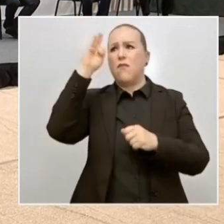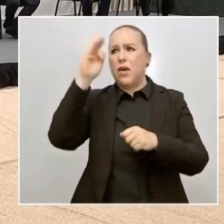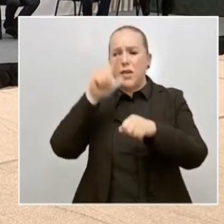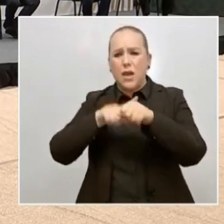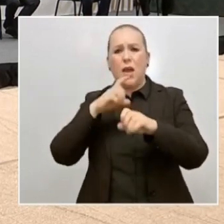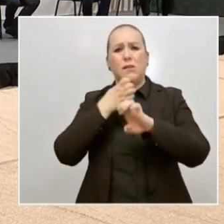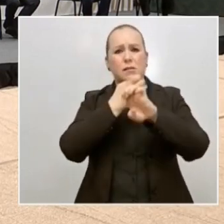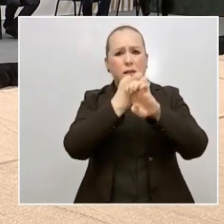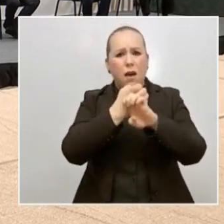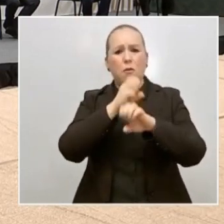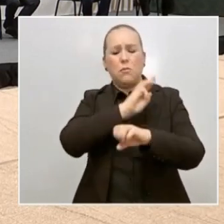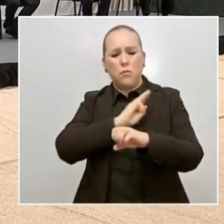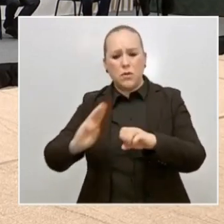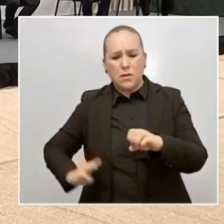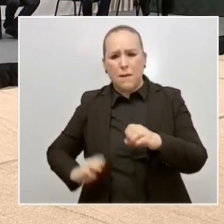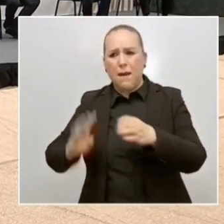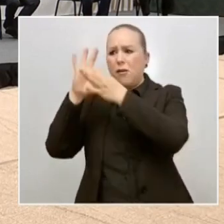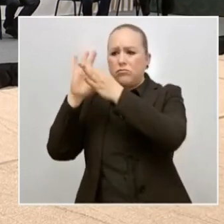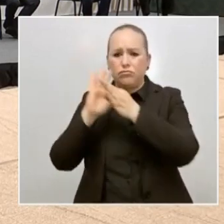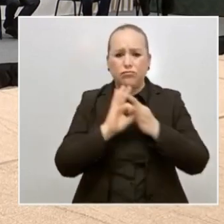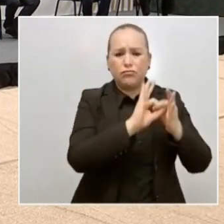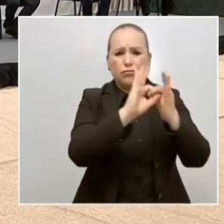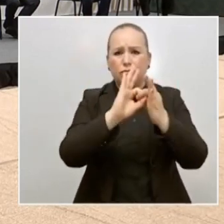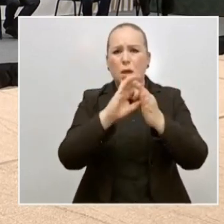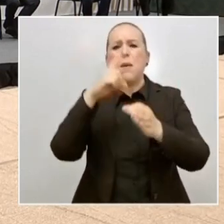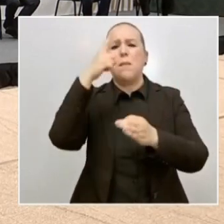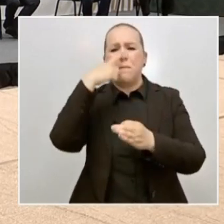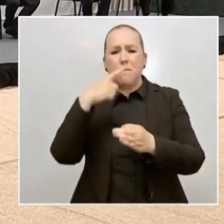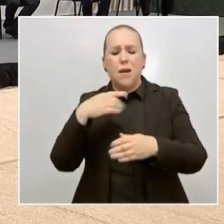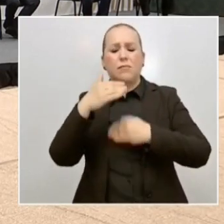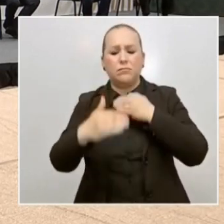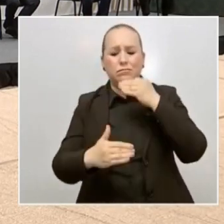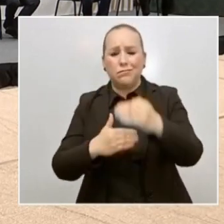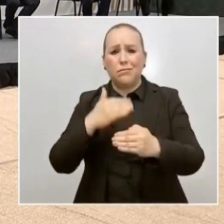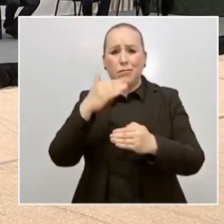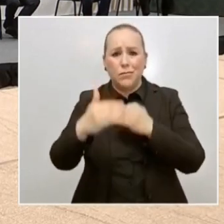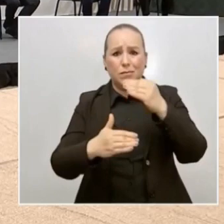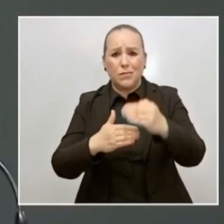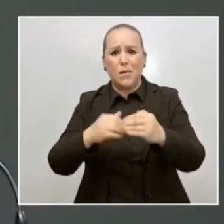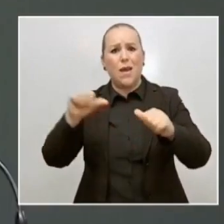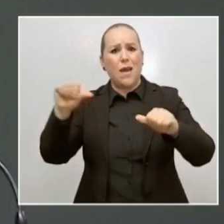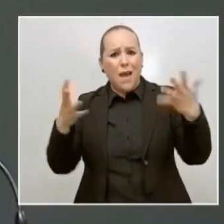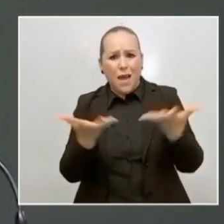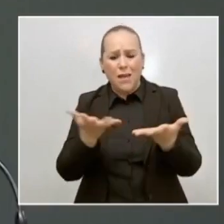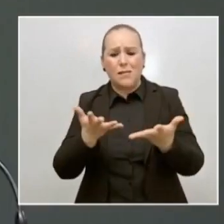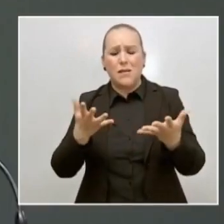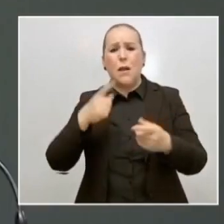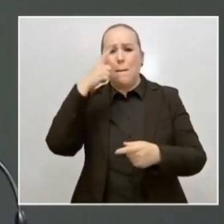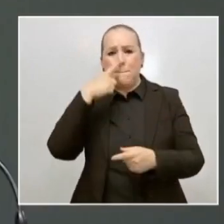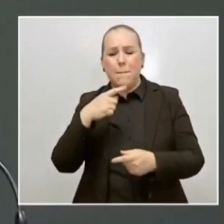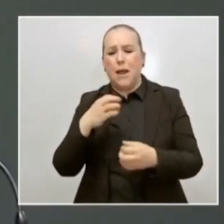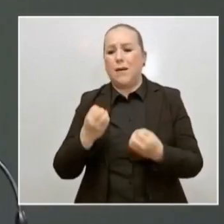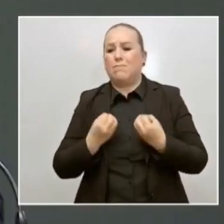cardinal para poder implementar acciones que tengan una repercusión en la vida de las personas.